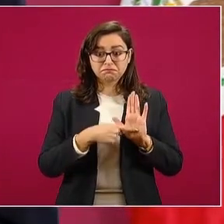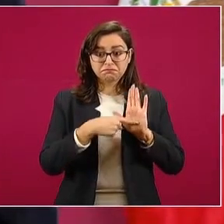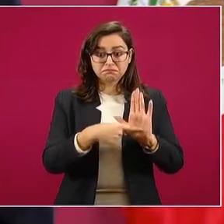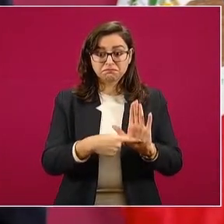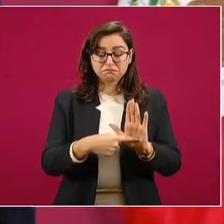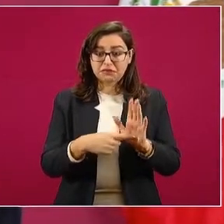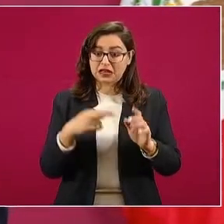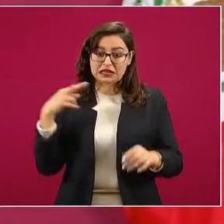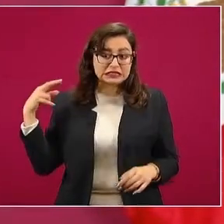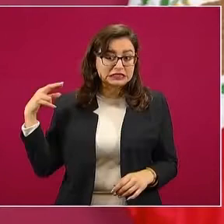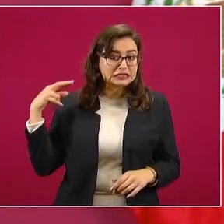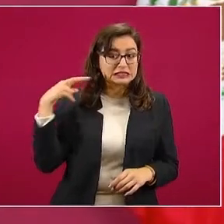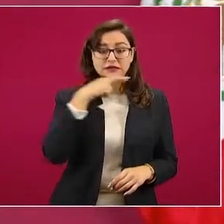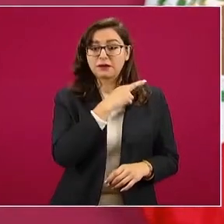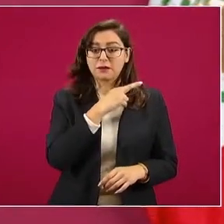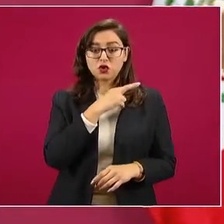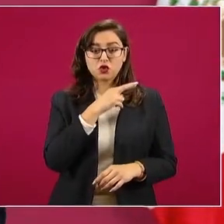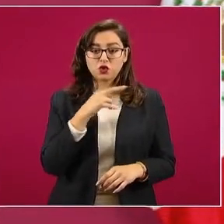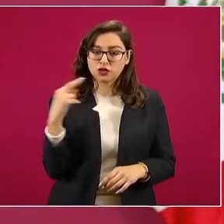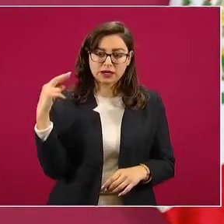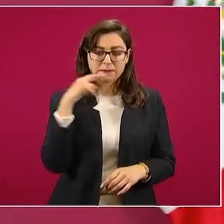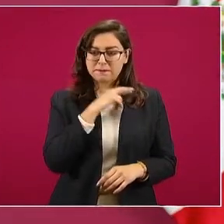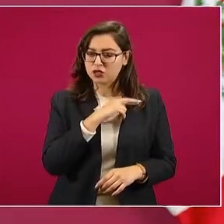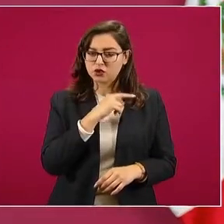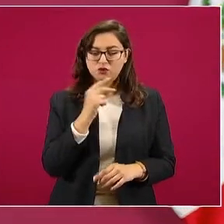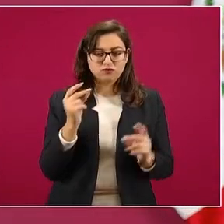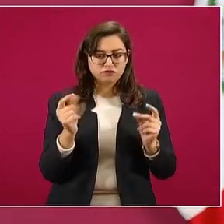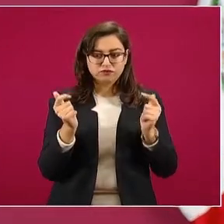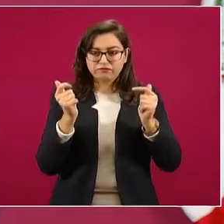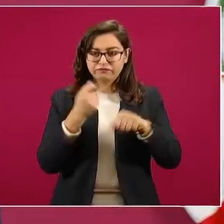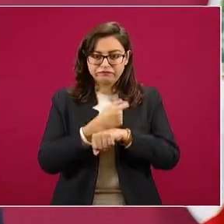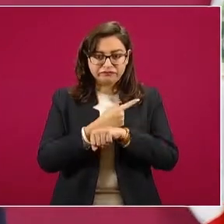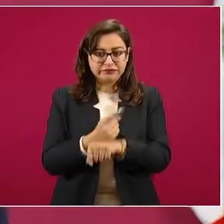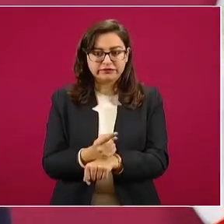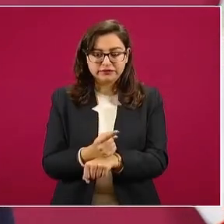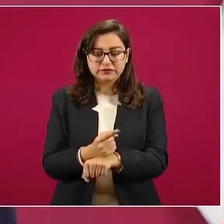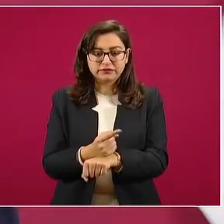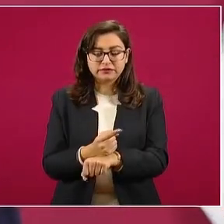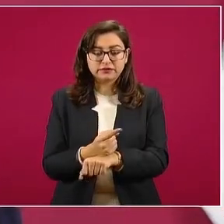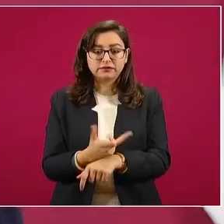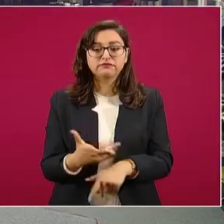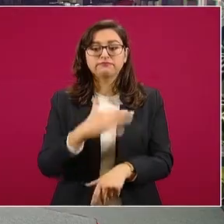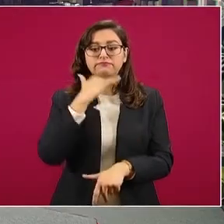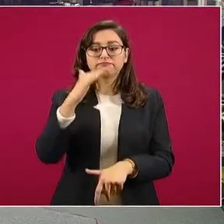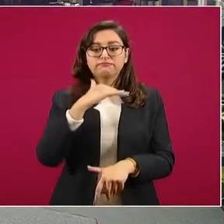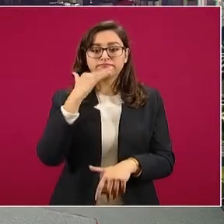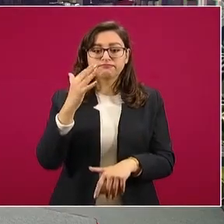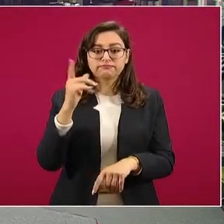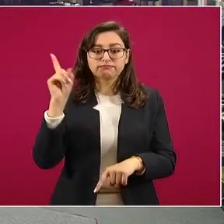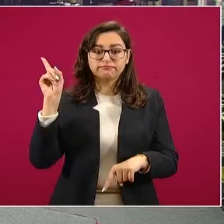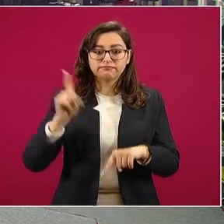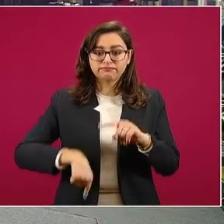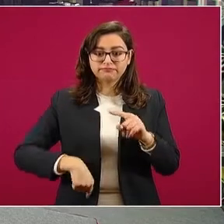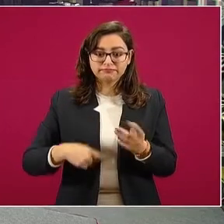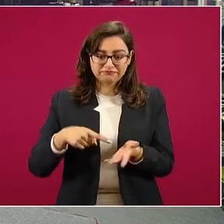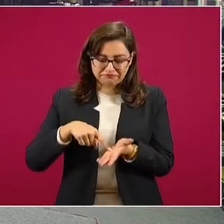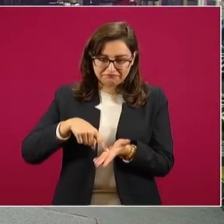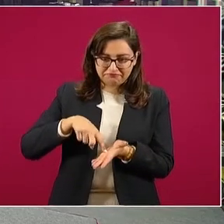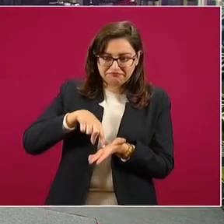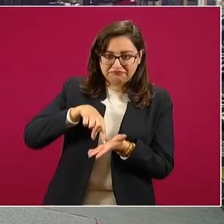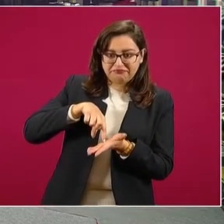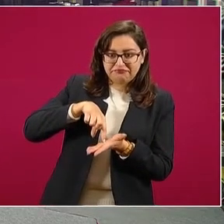pie, acabar con la corrupción, ese es el plan.